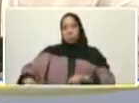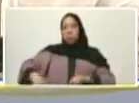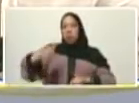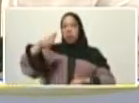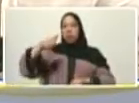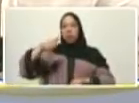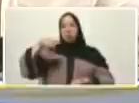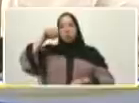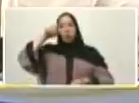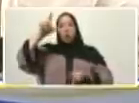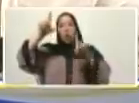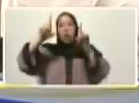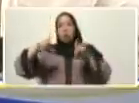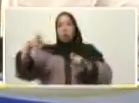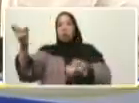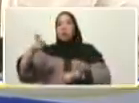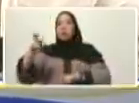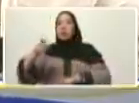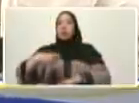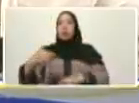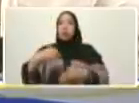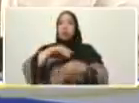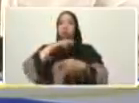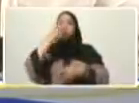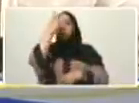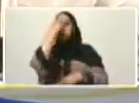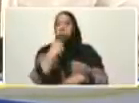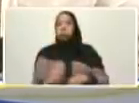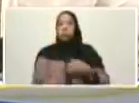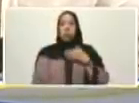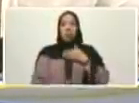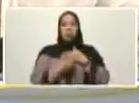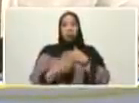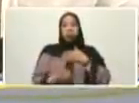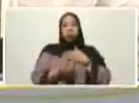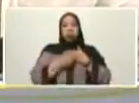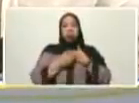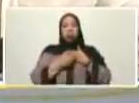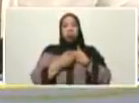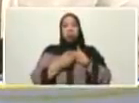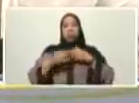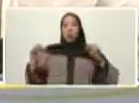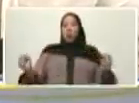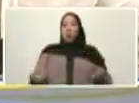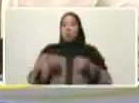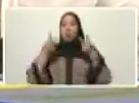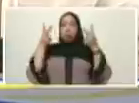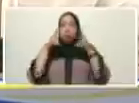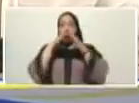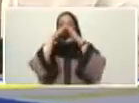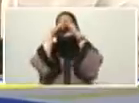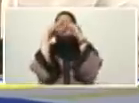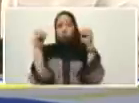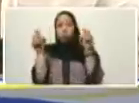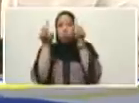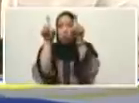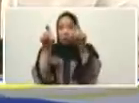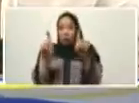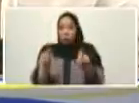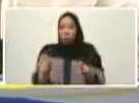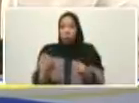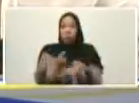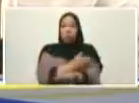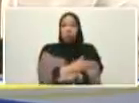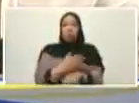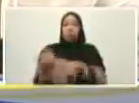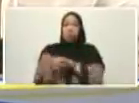y la prueba de la necesidad extrema por la guerra económica y hemos salido victoriosos de todas las pruebas de una y